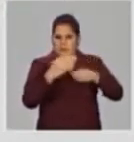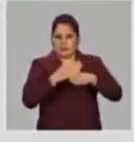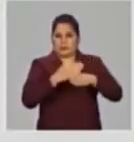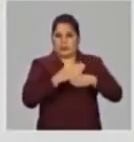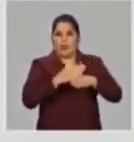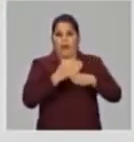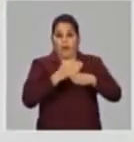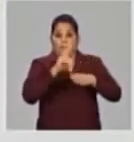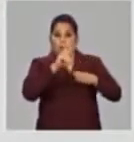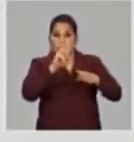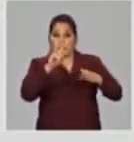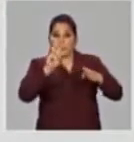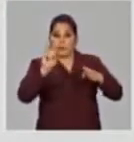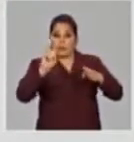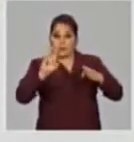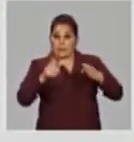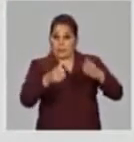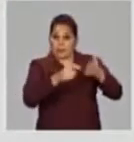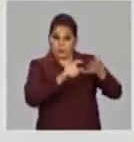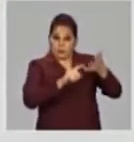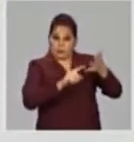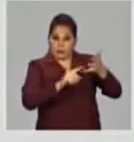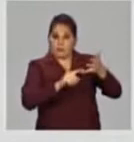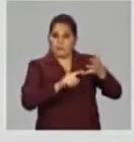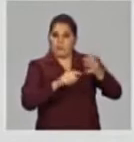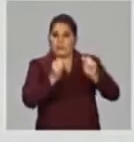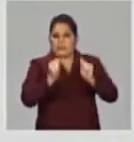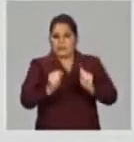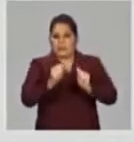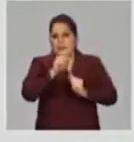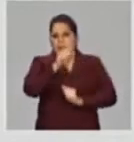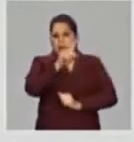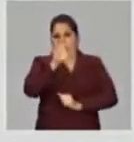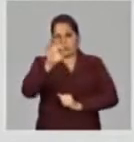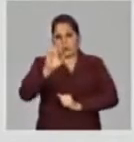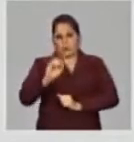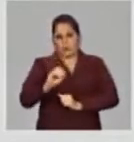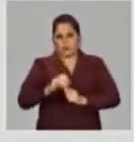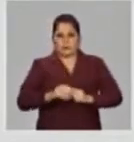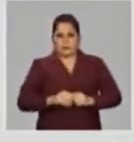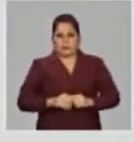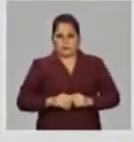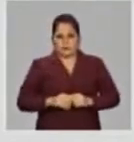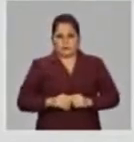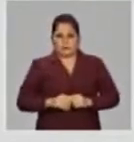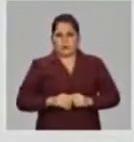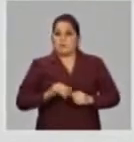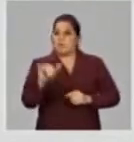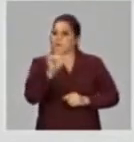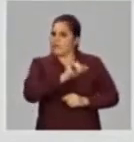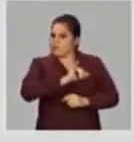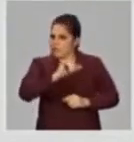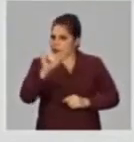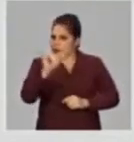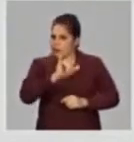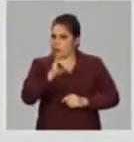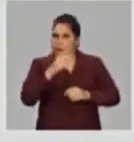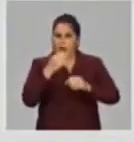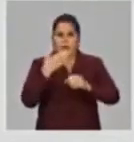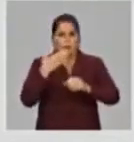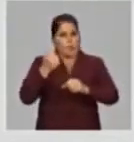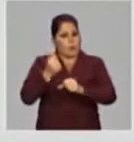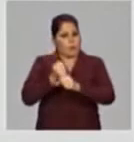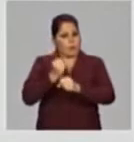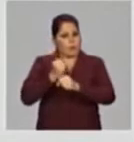previsto en 213 pesos y se quedó en 180. También había una eficiencia